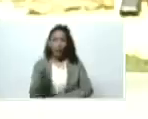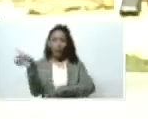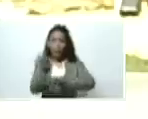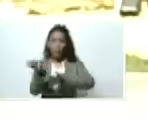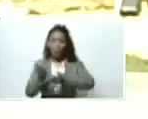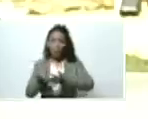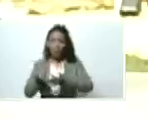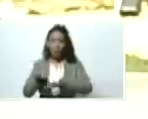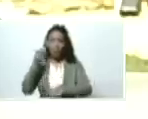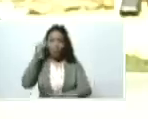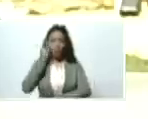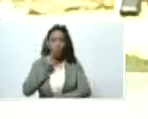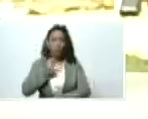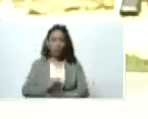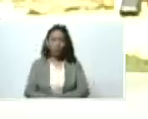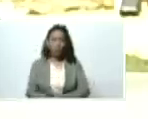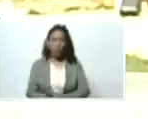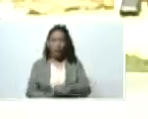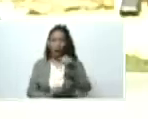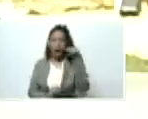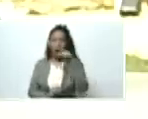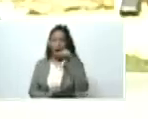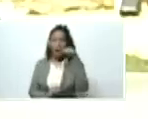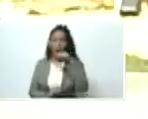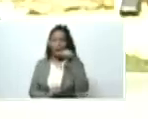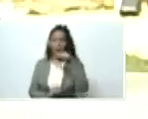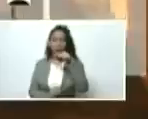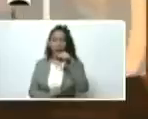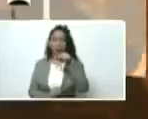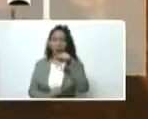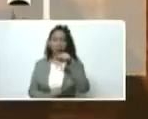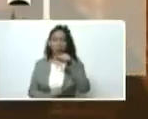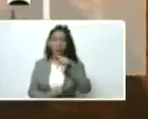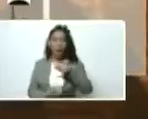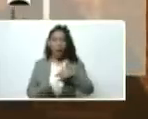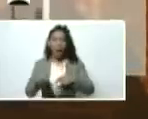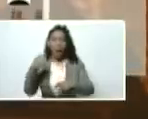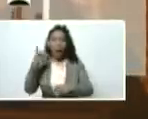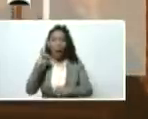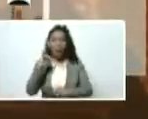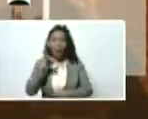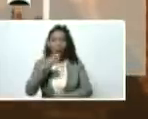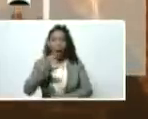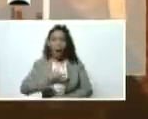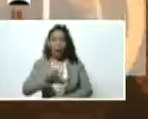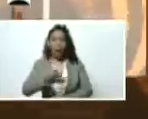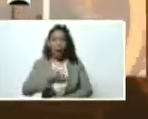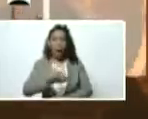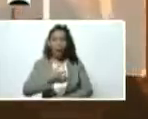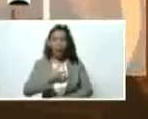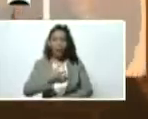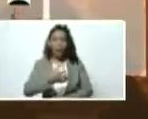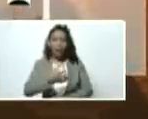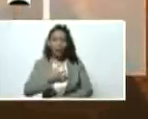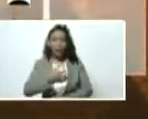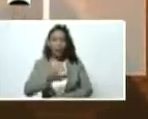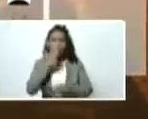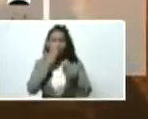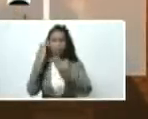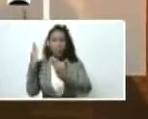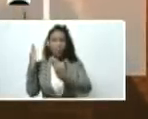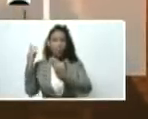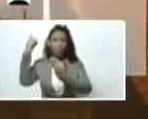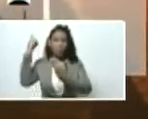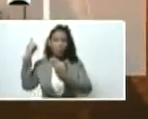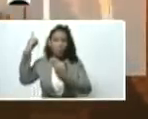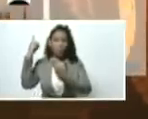de Sucre, ahí está José Vicente Rangel Ávalo. Estuve pendiente porque se desbordaron